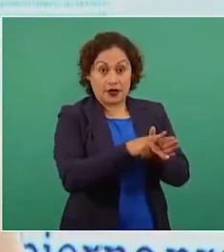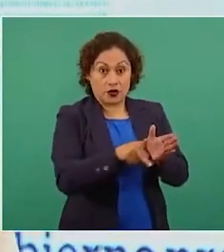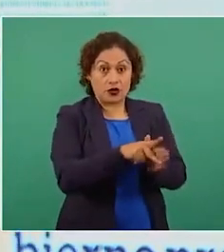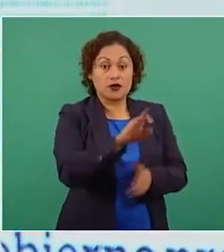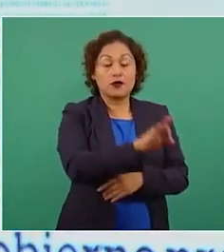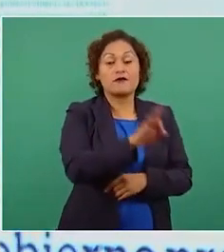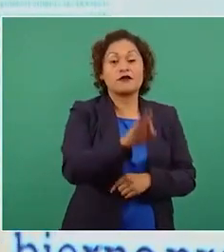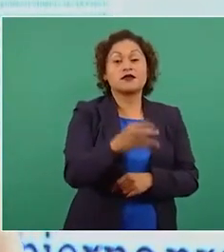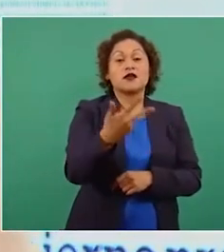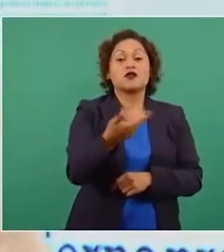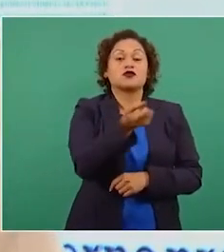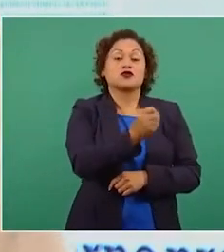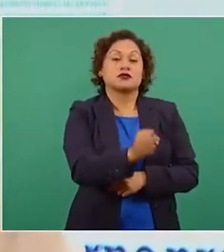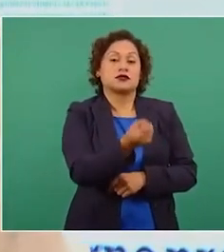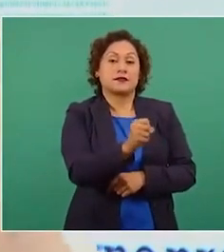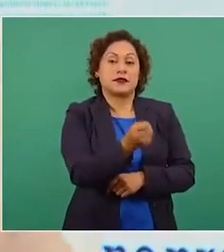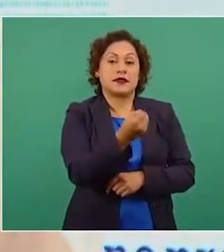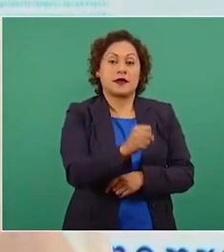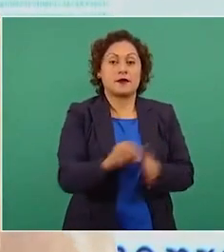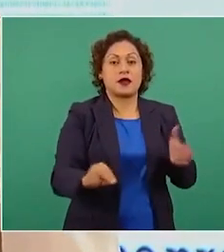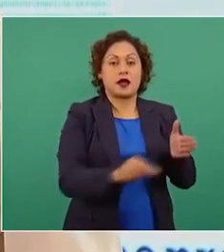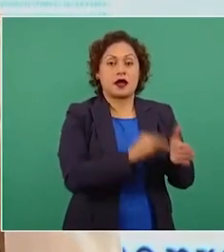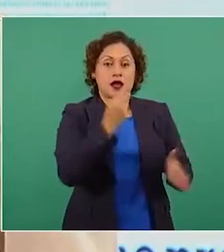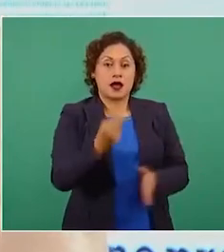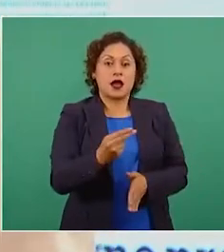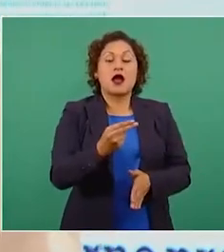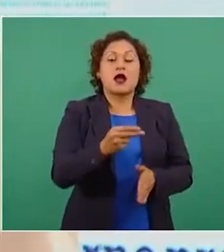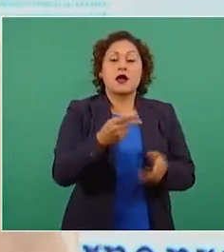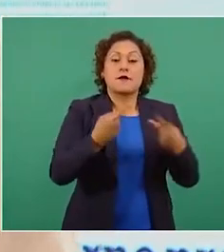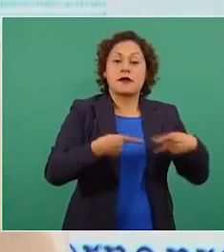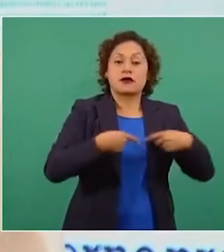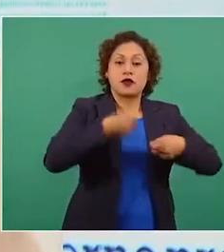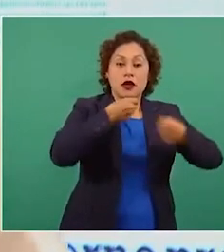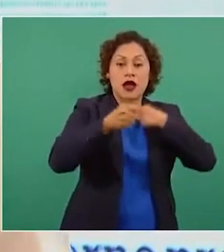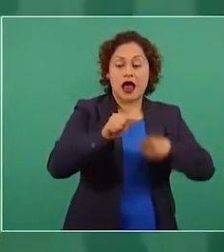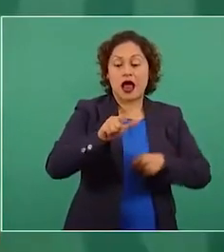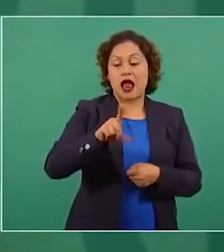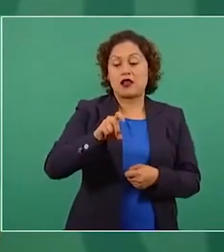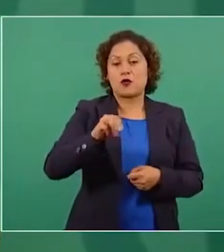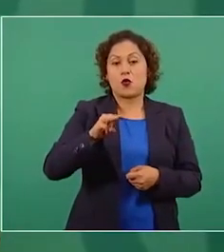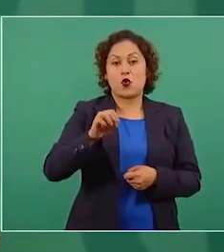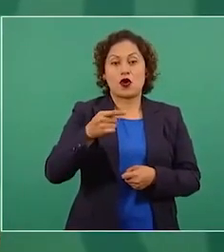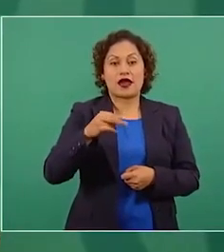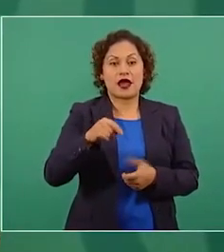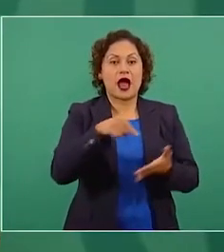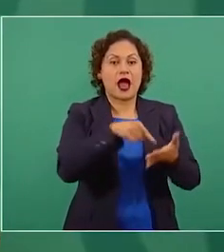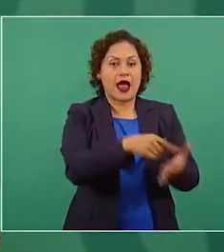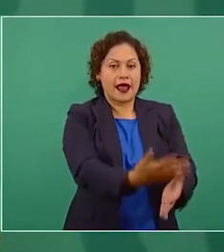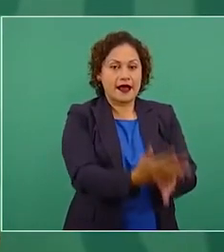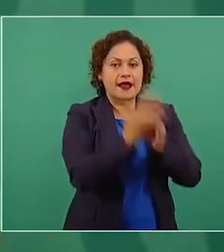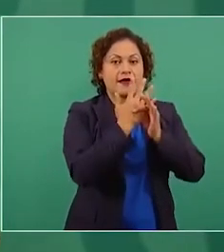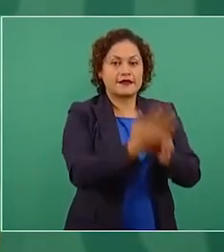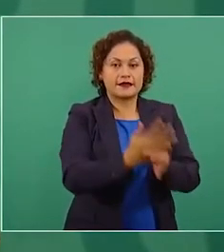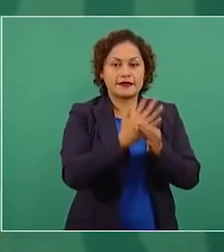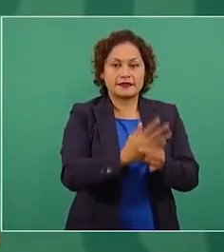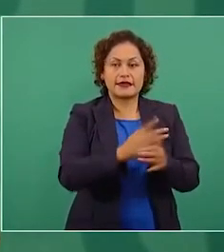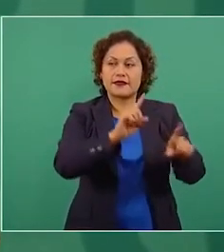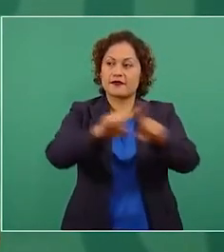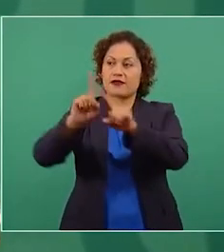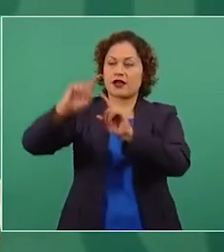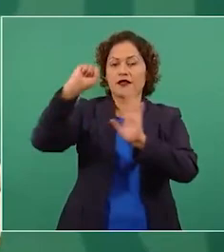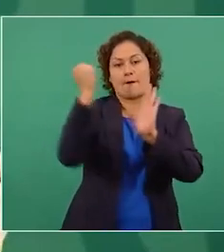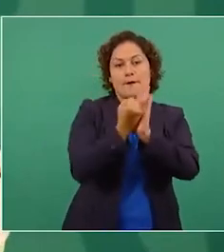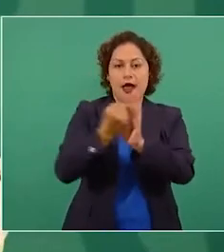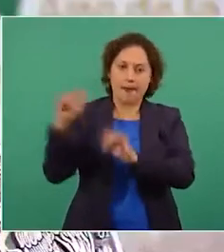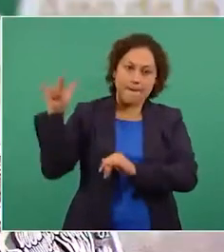8 de septiembre, firmada por Aldo Munguía, asegura que si las aerolíneas no vuelan por iniciativa propia en